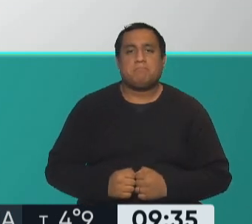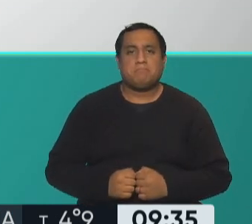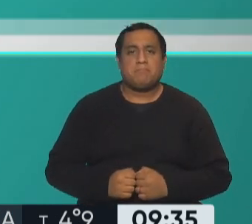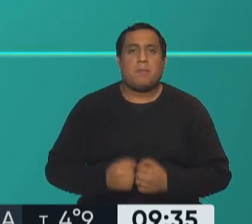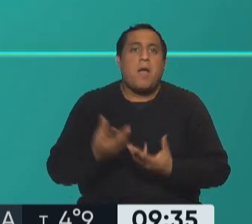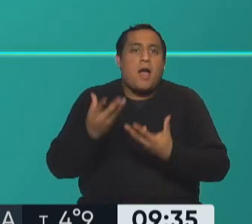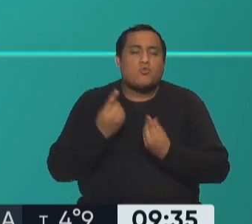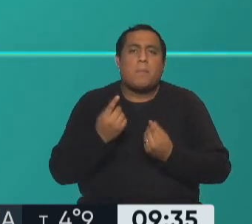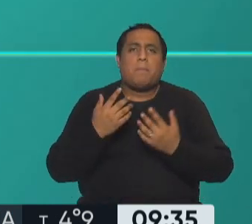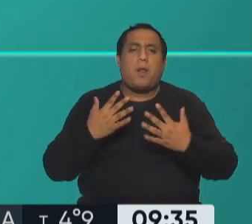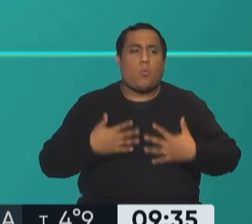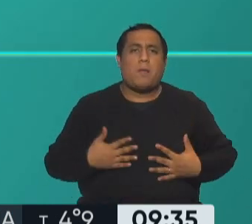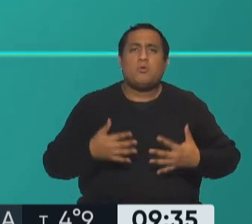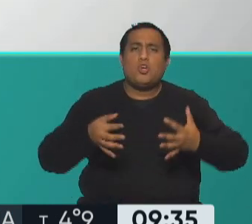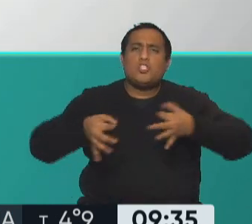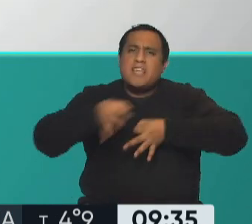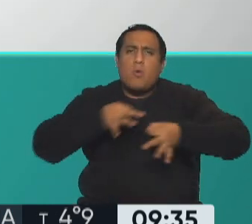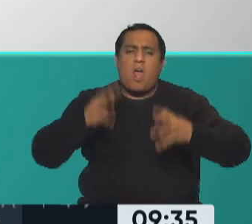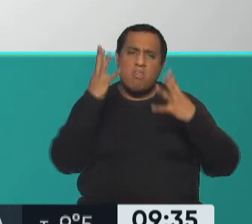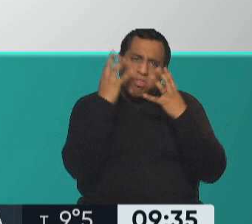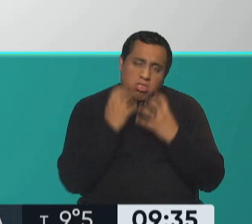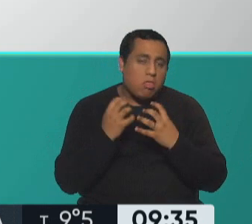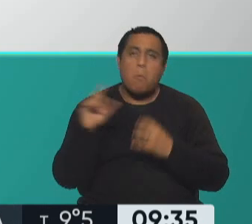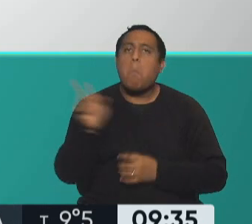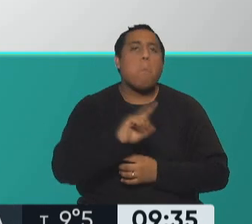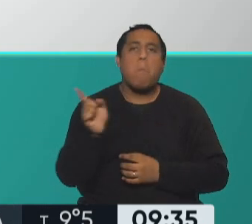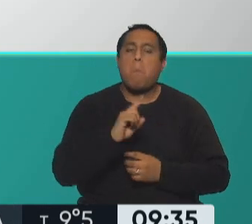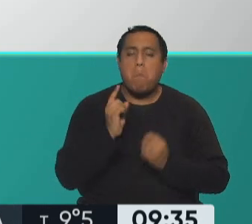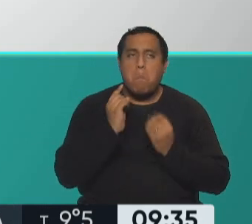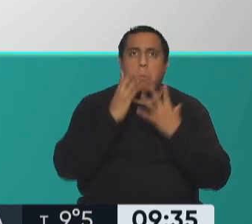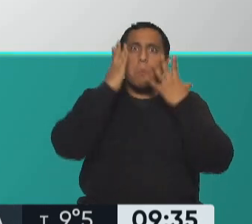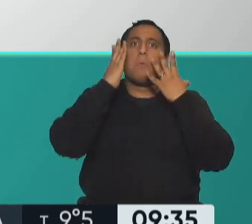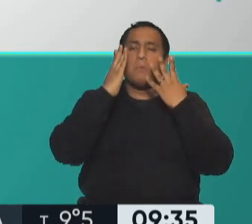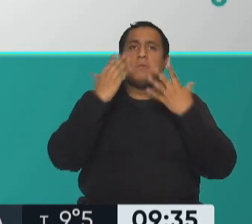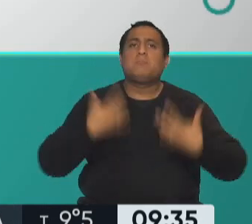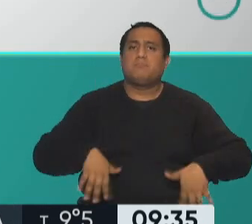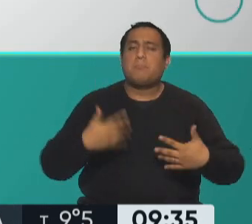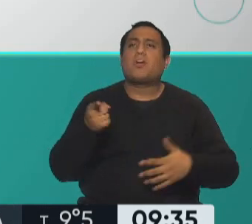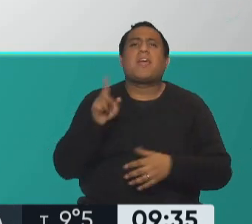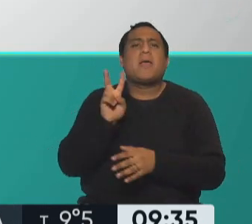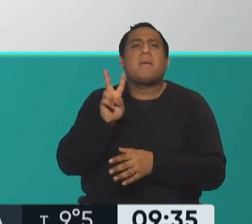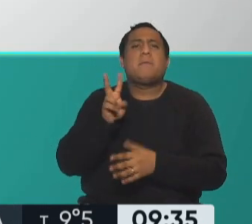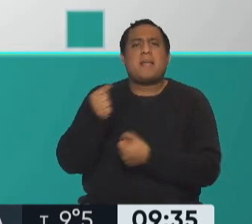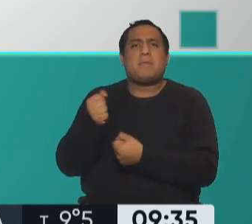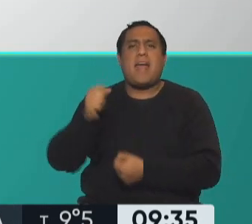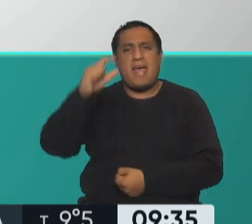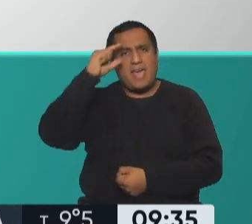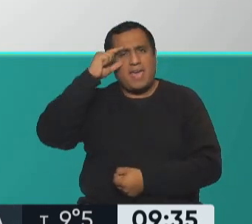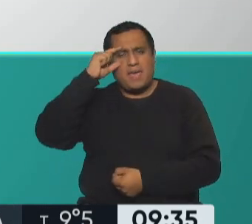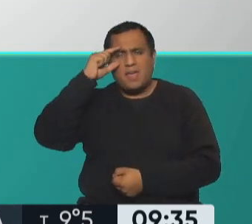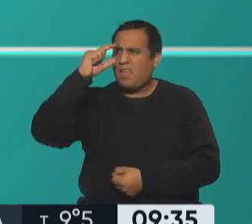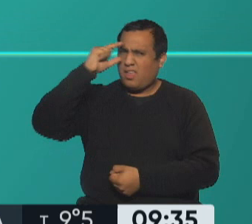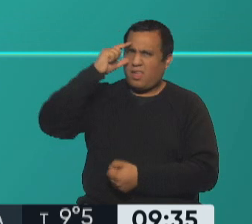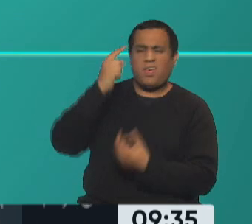antioxidantes para nuestras células. Exactamente, porque contienen vitamina E. ¿Qué pasa con esta vitamina E?